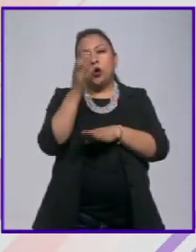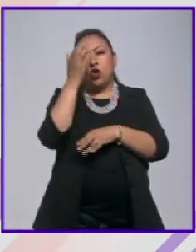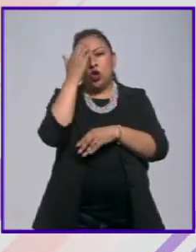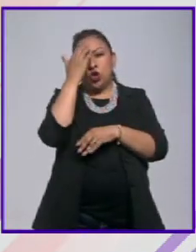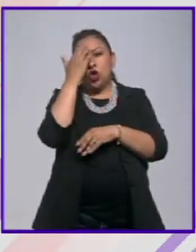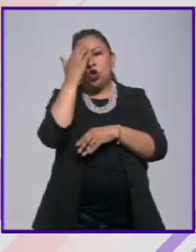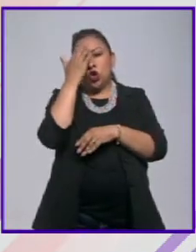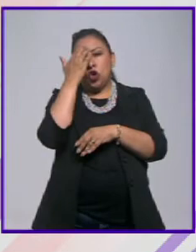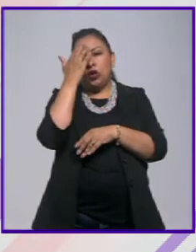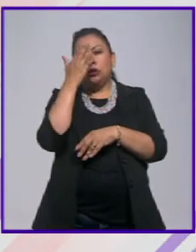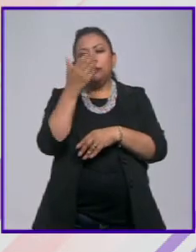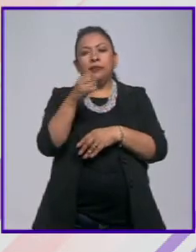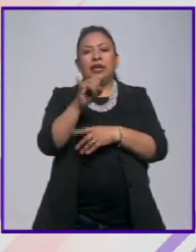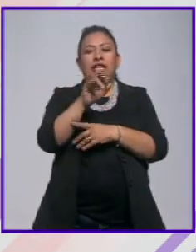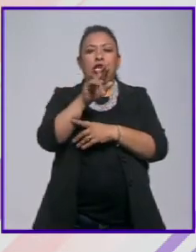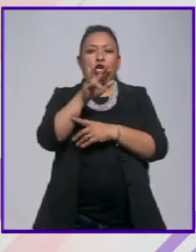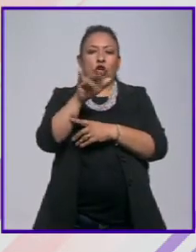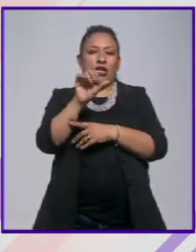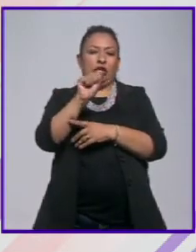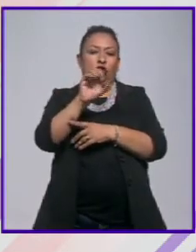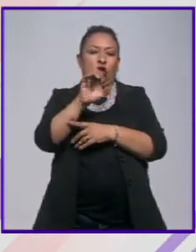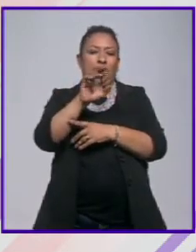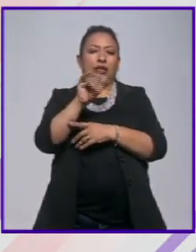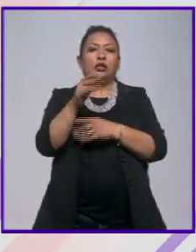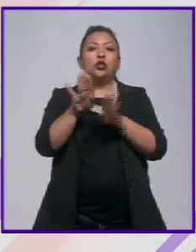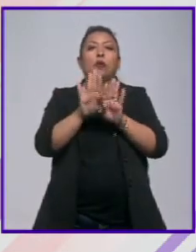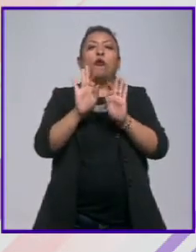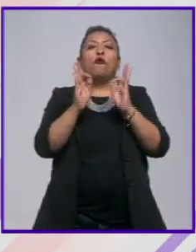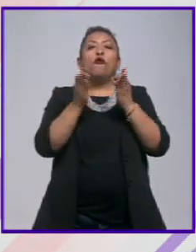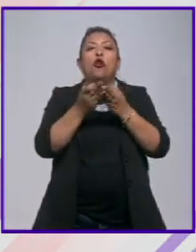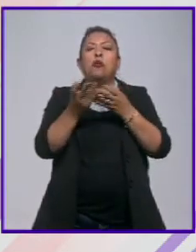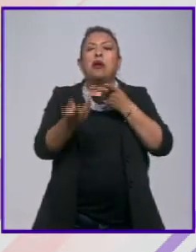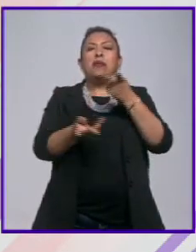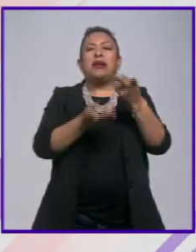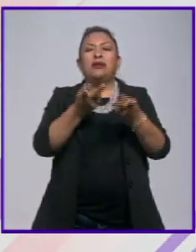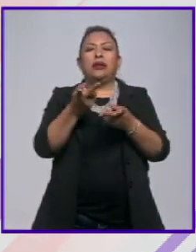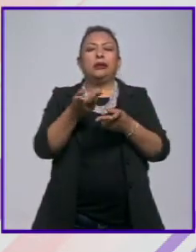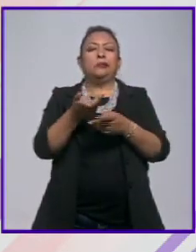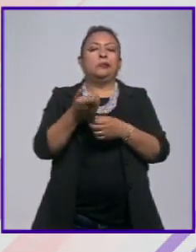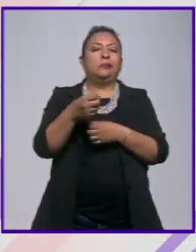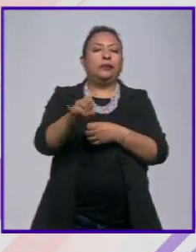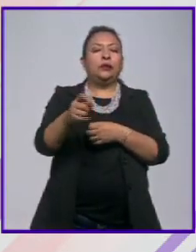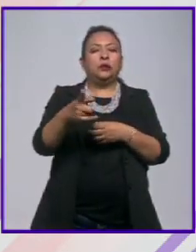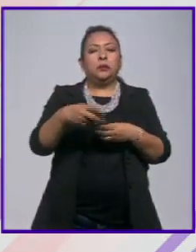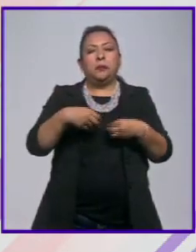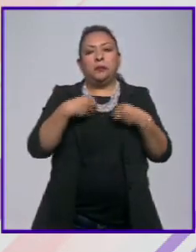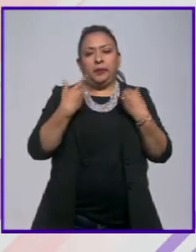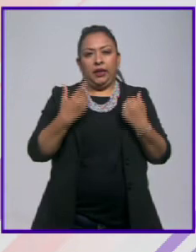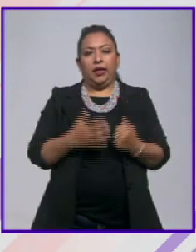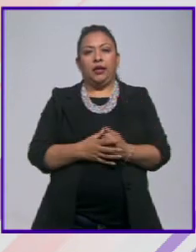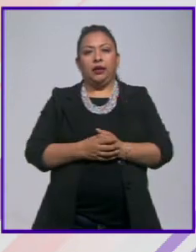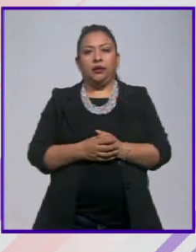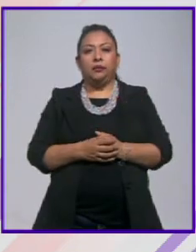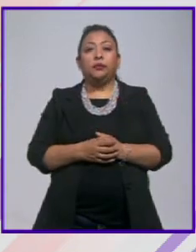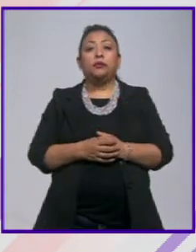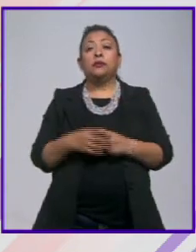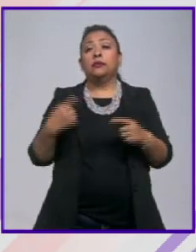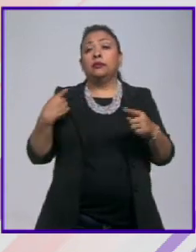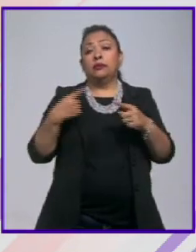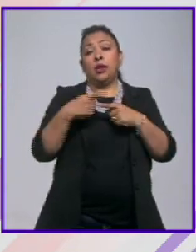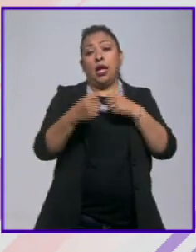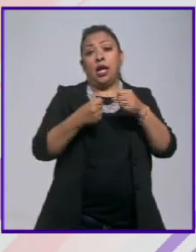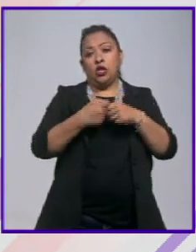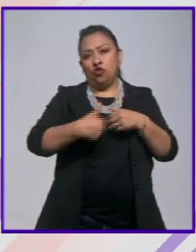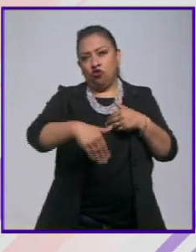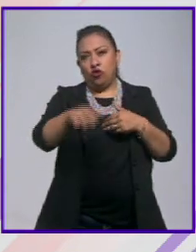a la ironía socrática como una forma de cuestionar y burlarse de la propia existencia a lo largo del